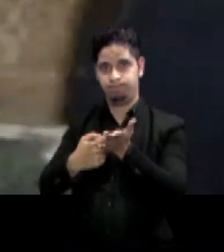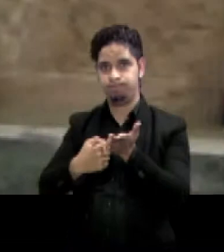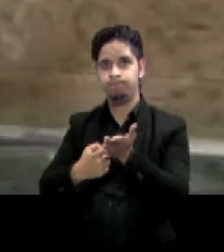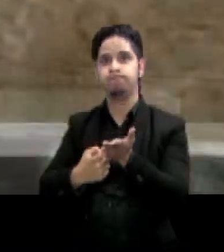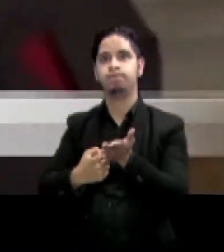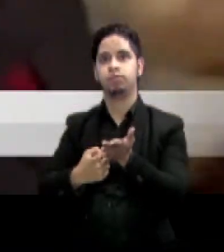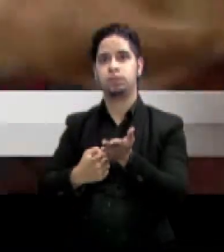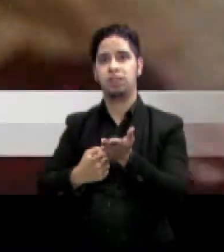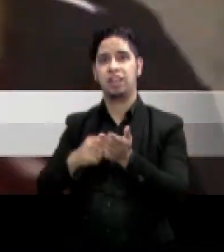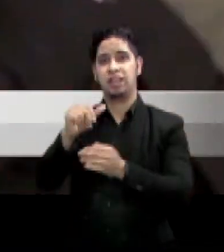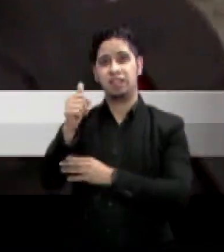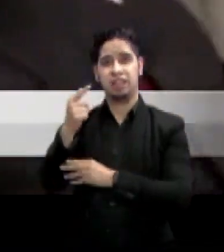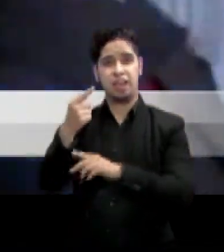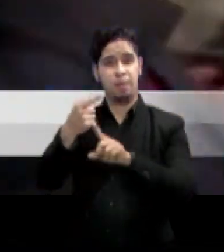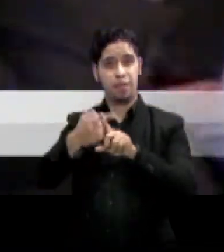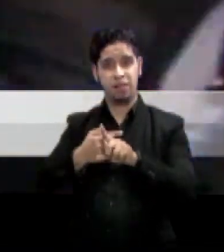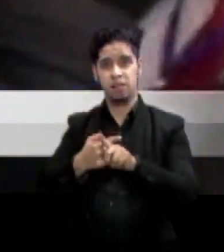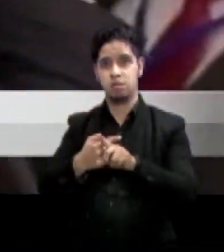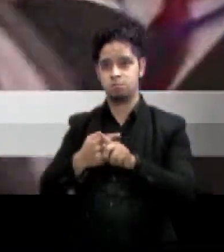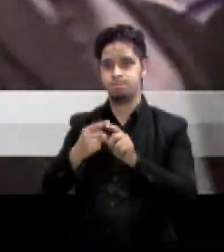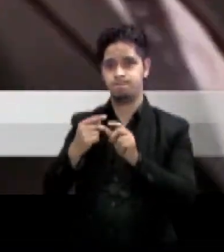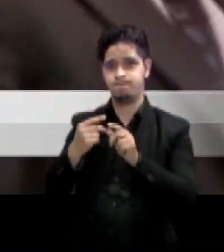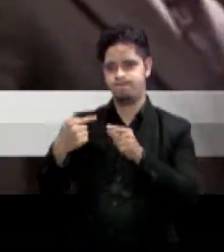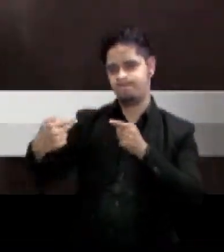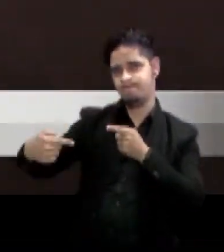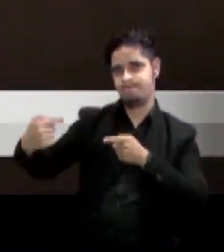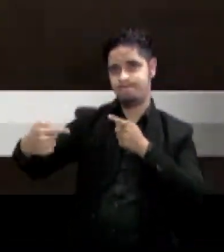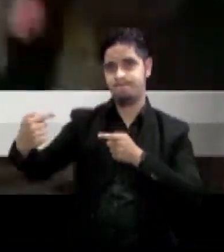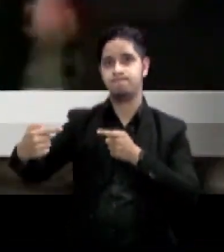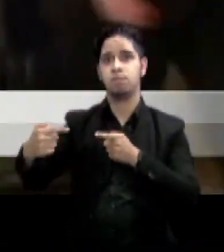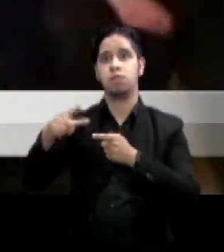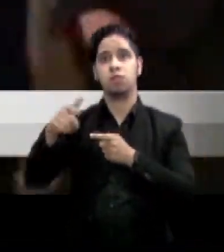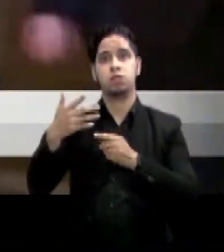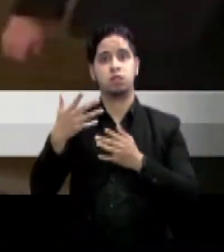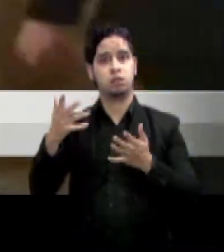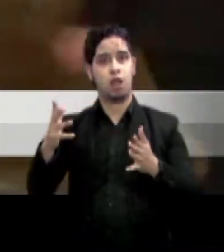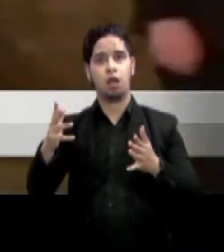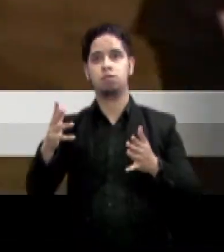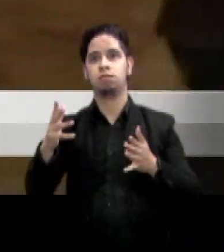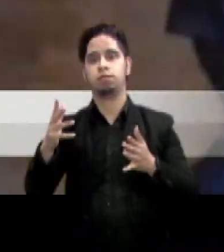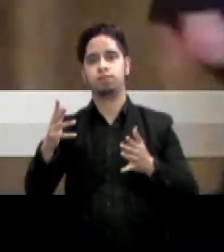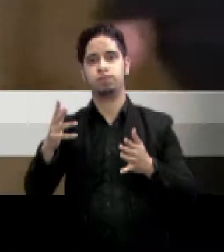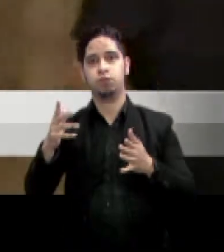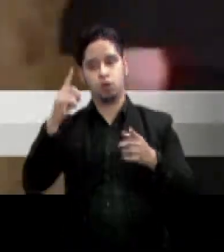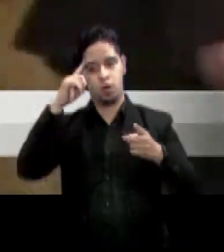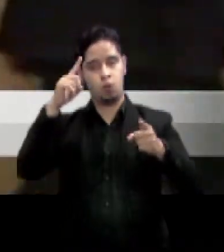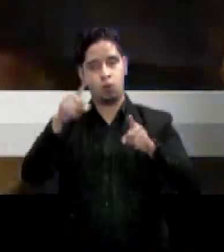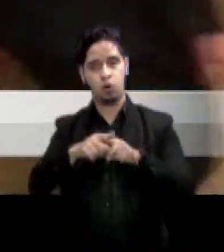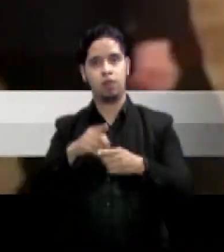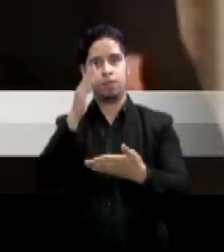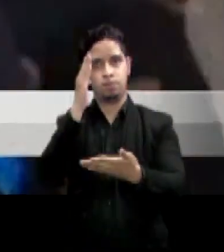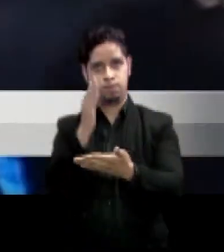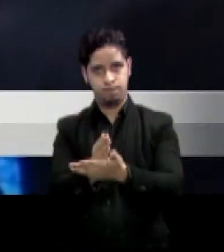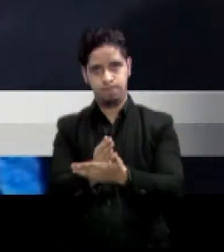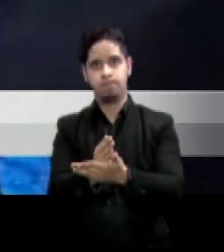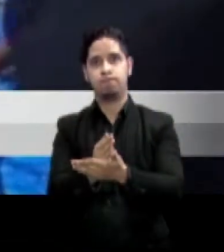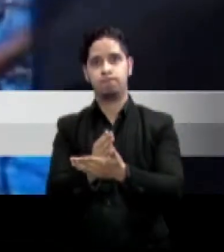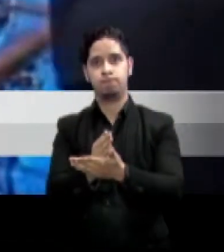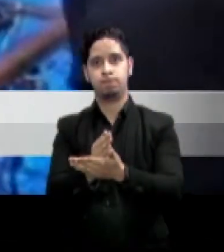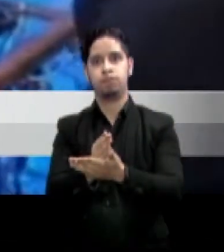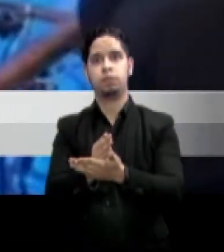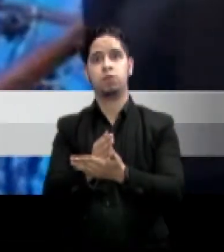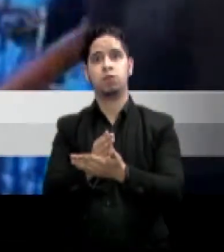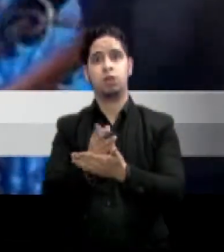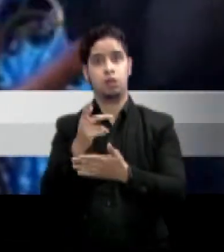10 meses de hostilidades. El presidente ruso Vladimir Putin anunció el acuerdo de alto al fuego a partir del próximo domingo. El acuerdo de 13